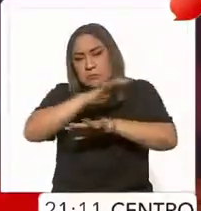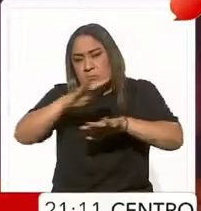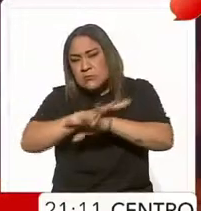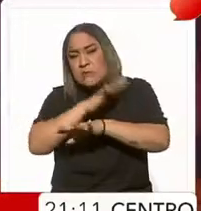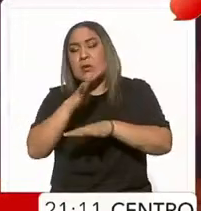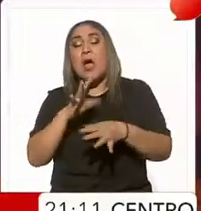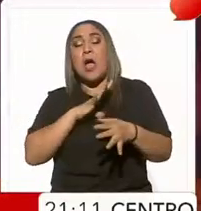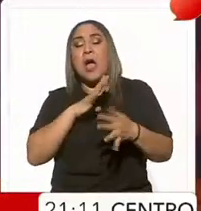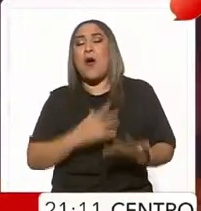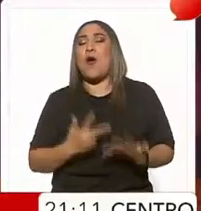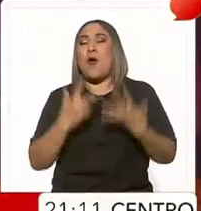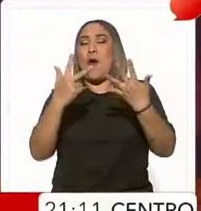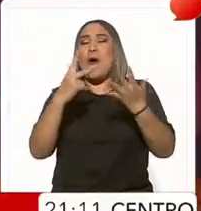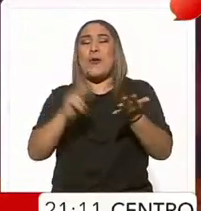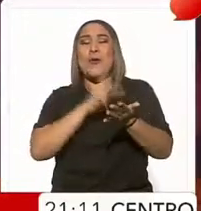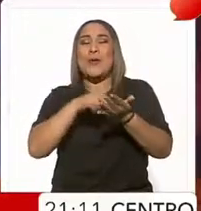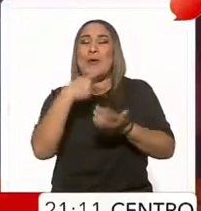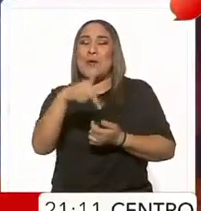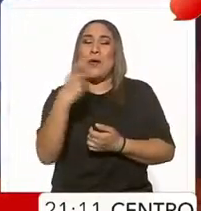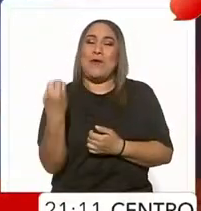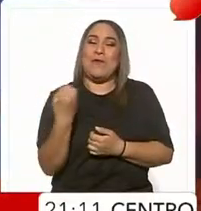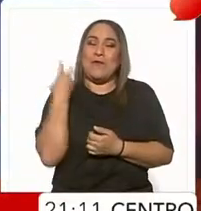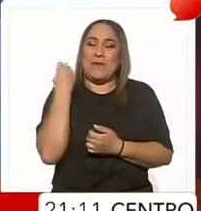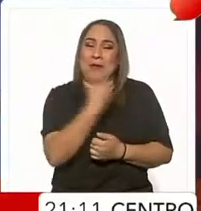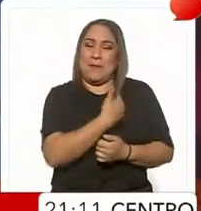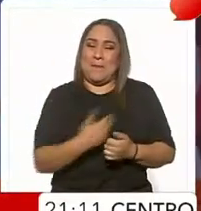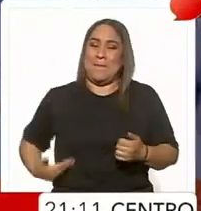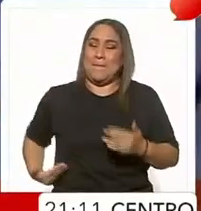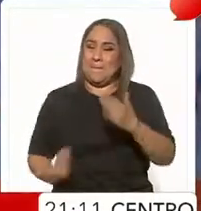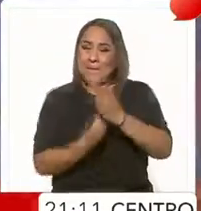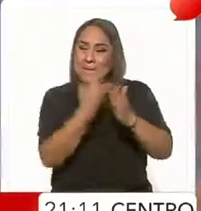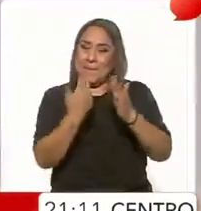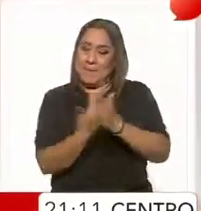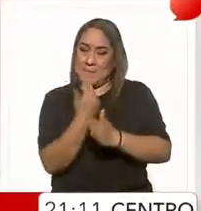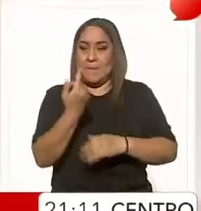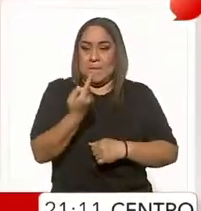conferencias de prensa matutinas del presidente López Obrador.